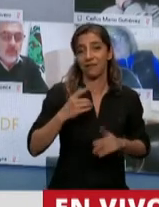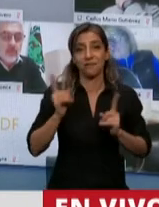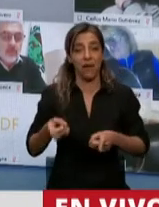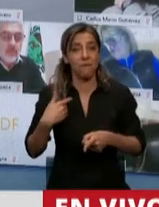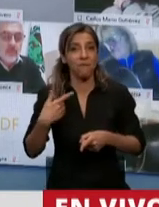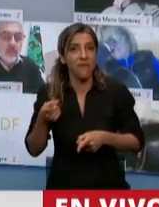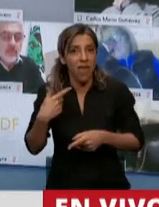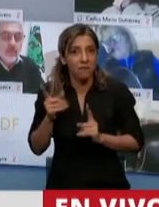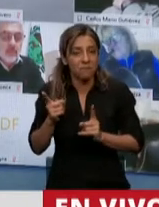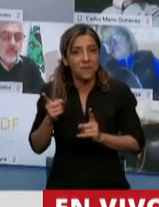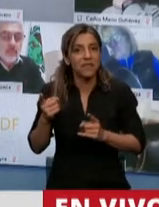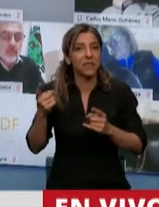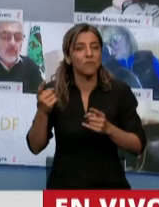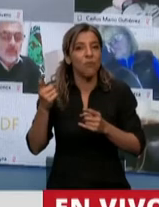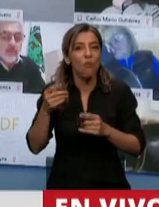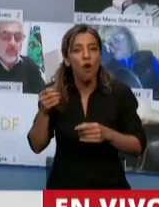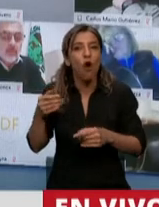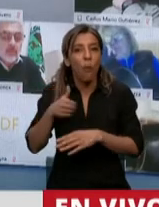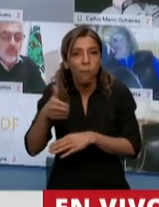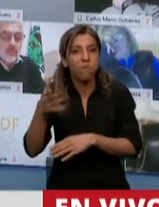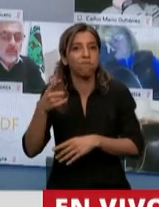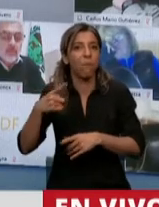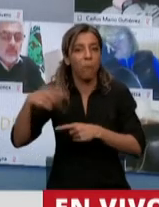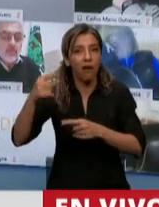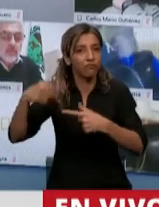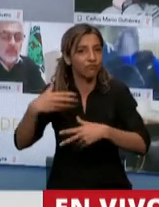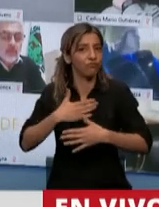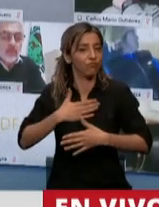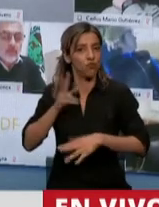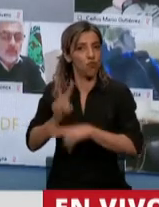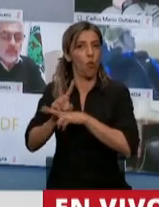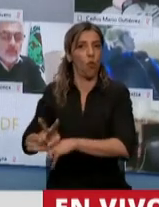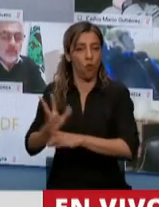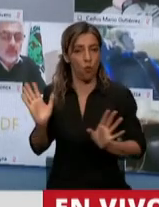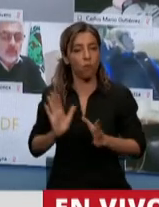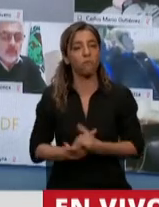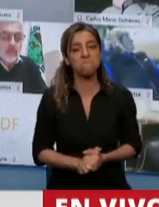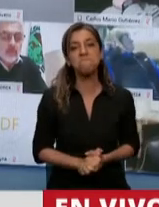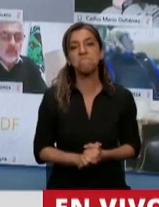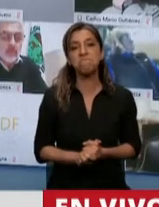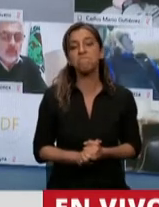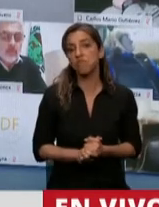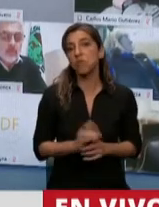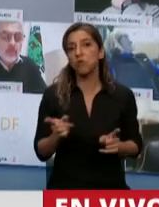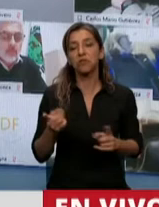En muchas exposiciones que hemos hecho, hemos evaluado y hemos elevado,